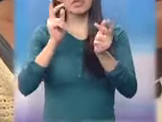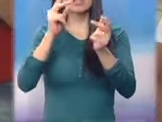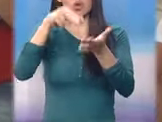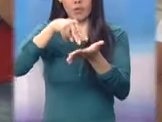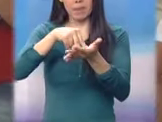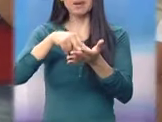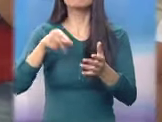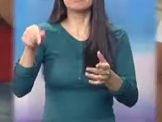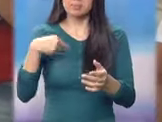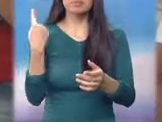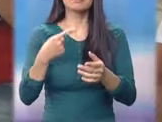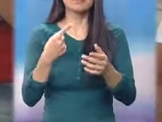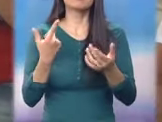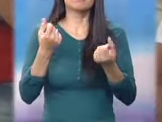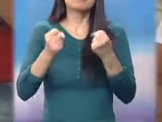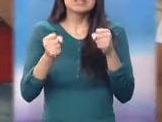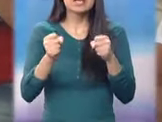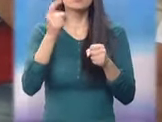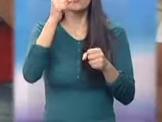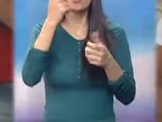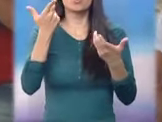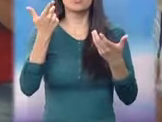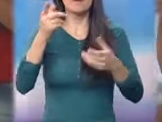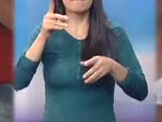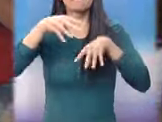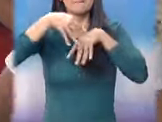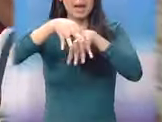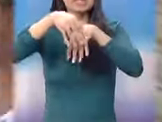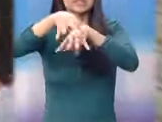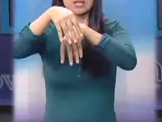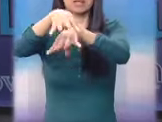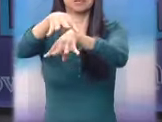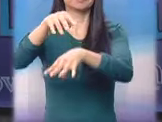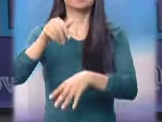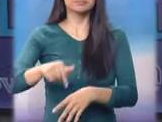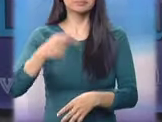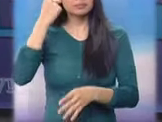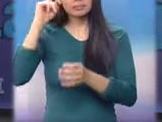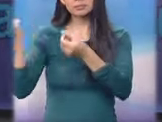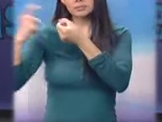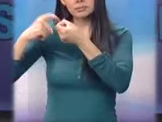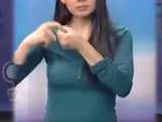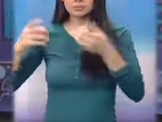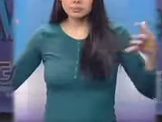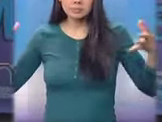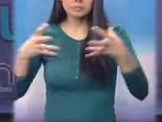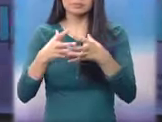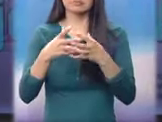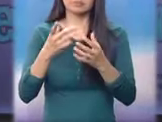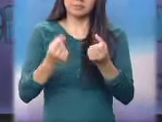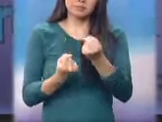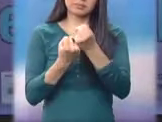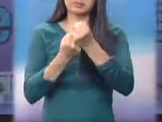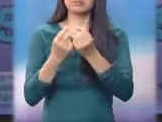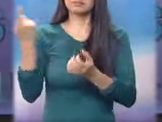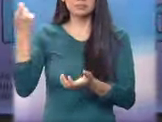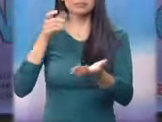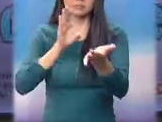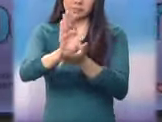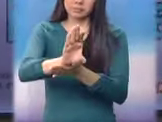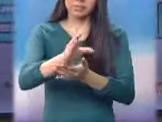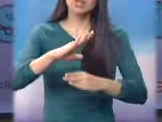exigiendo al legislativo también para que aporten los recursos